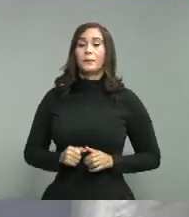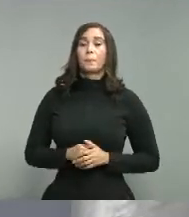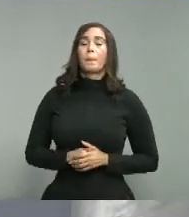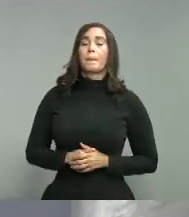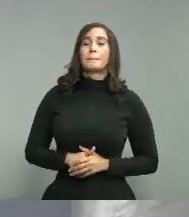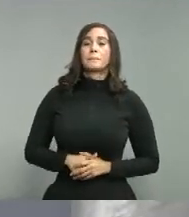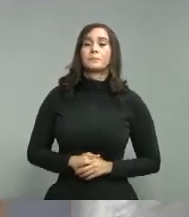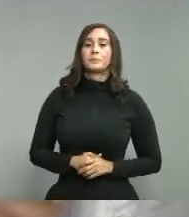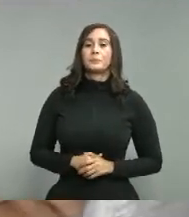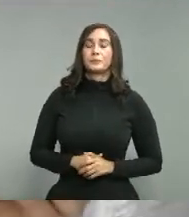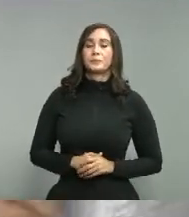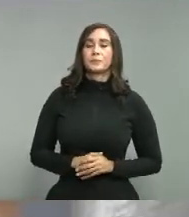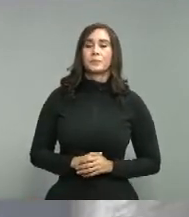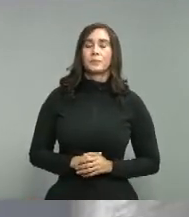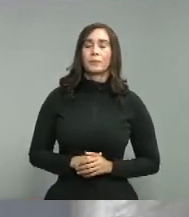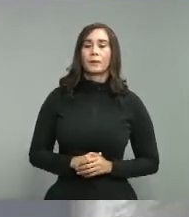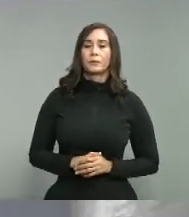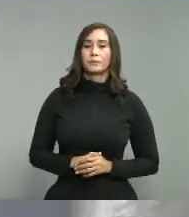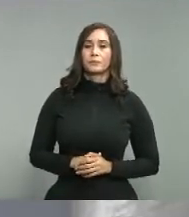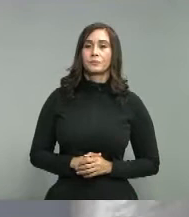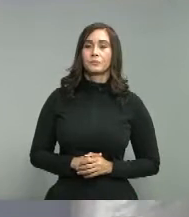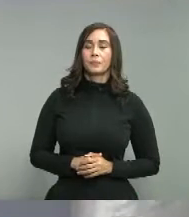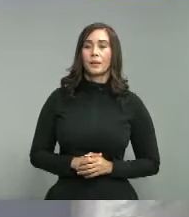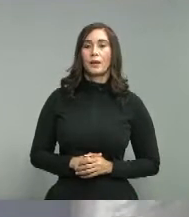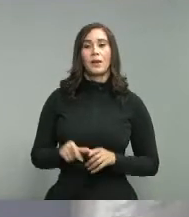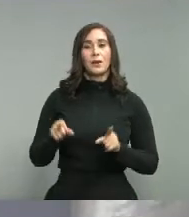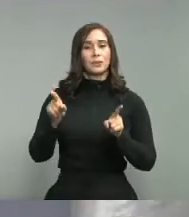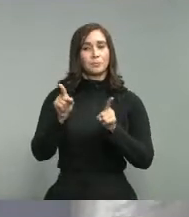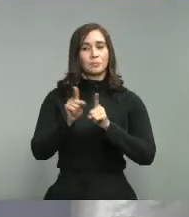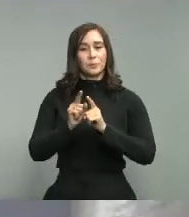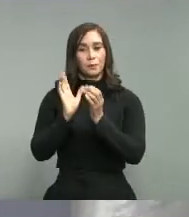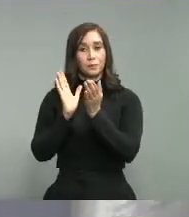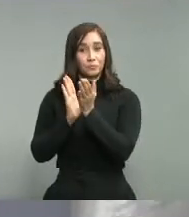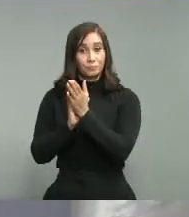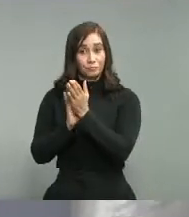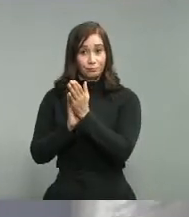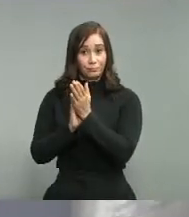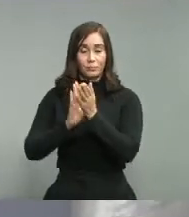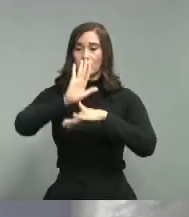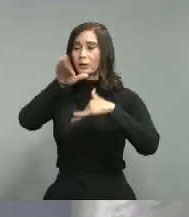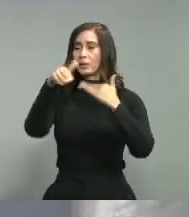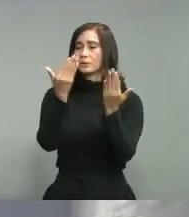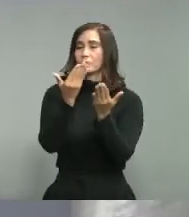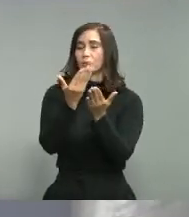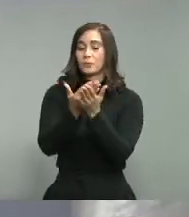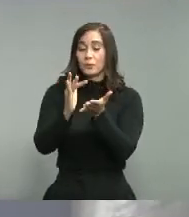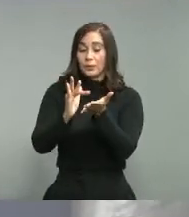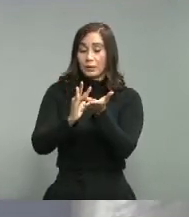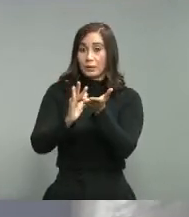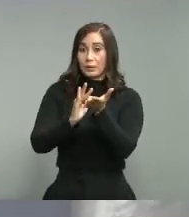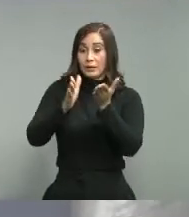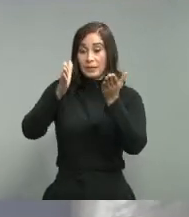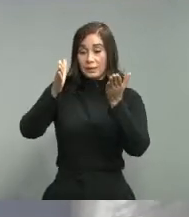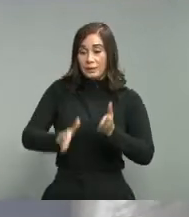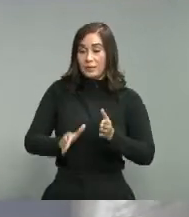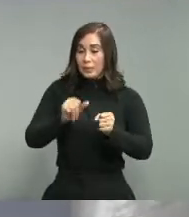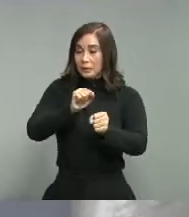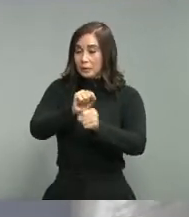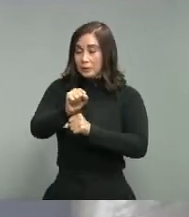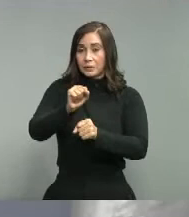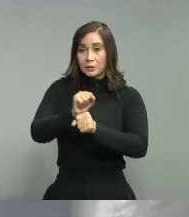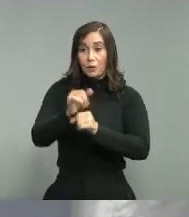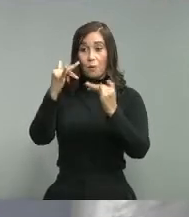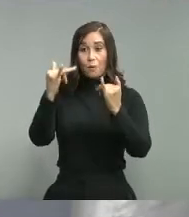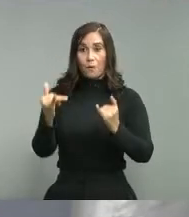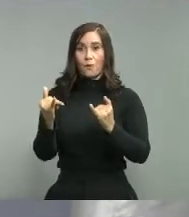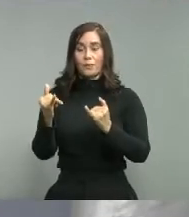expresar nuestra felicitación a todas las enfermeras del país que hoy